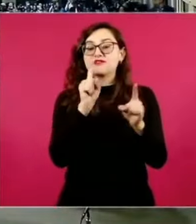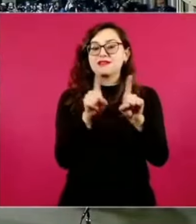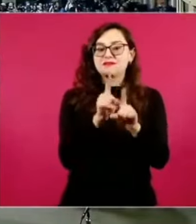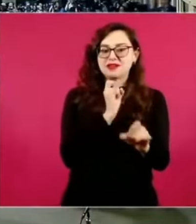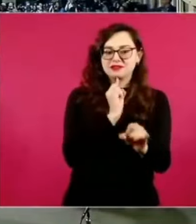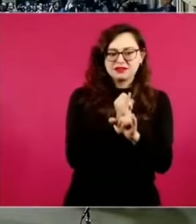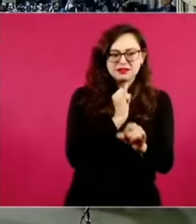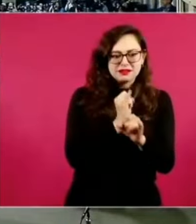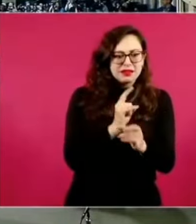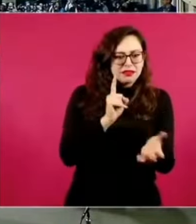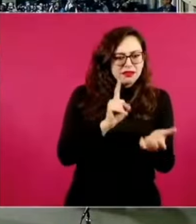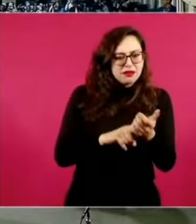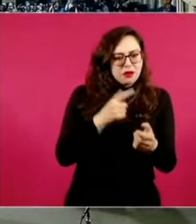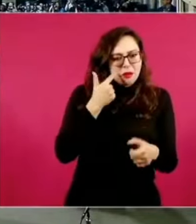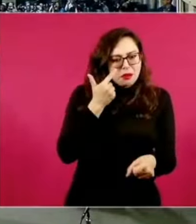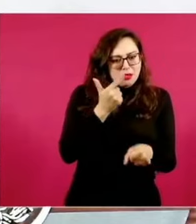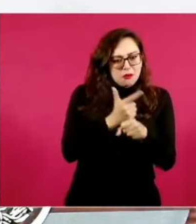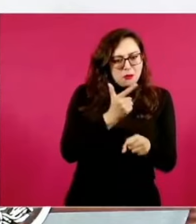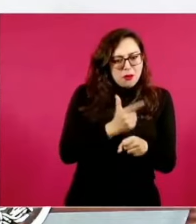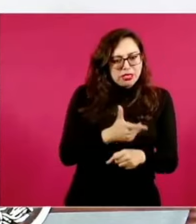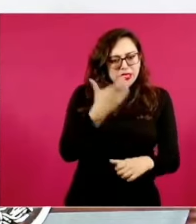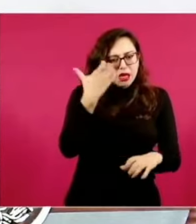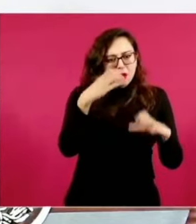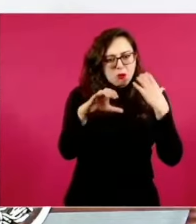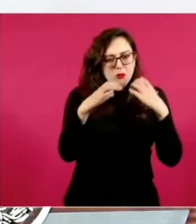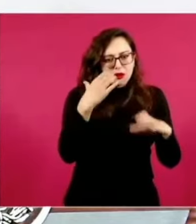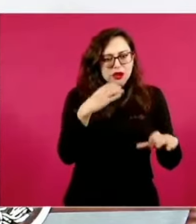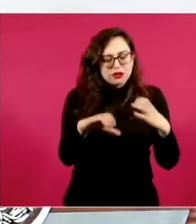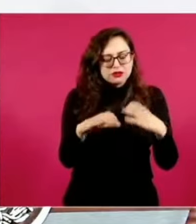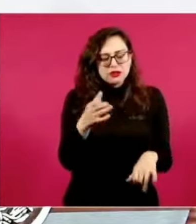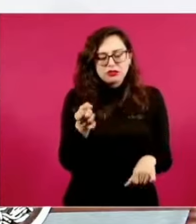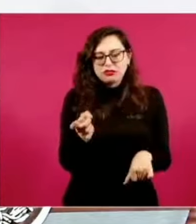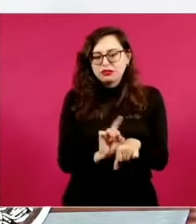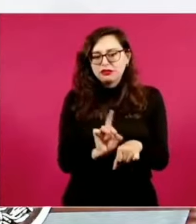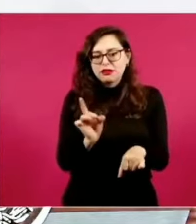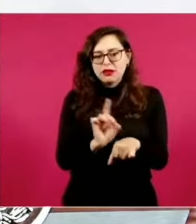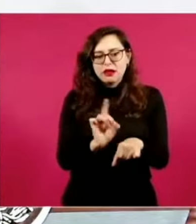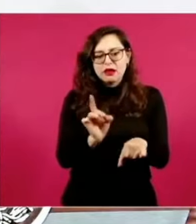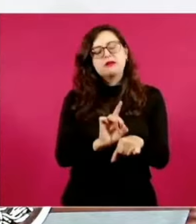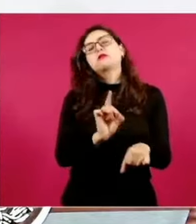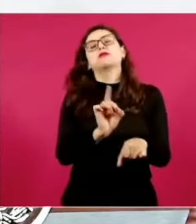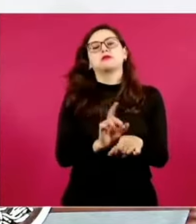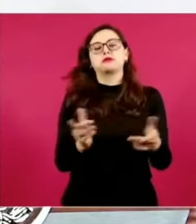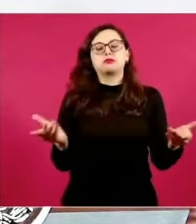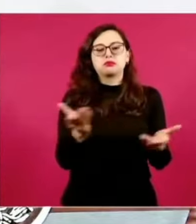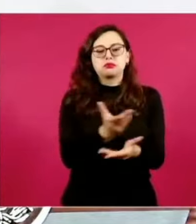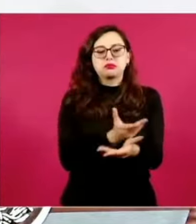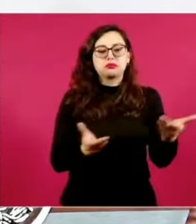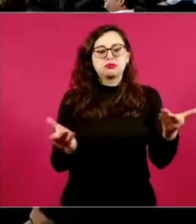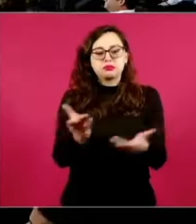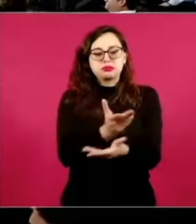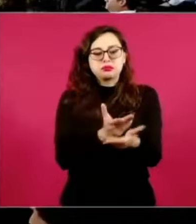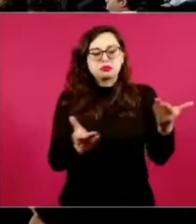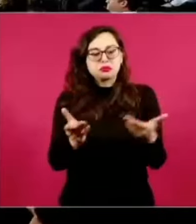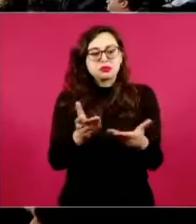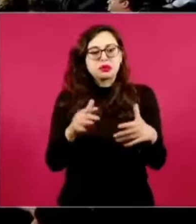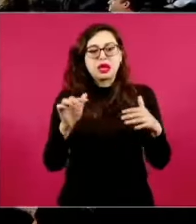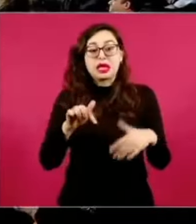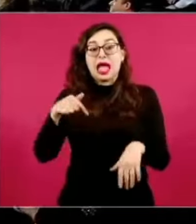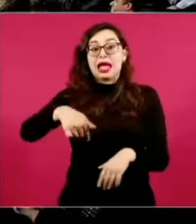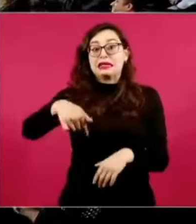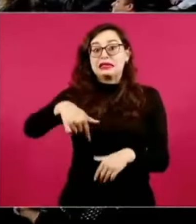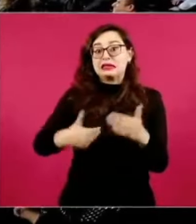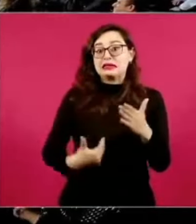digamos, de la comunicación permanente, del diálogo permanente con el pueblo a través de las mañaneras,